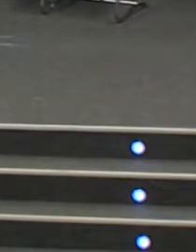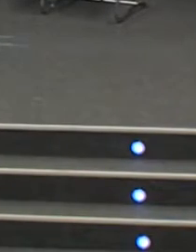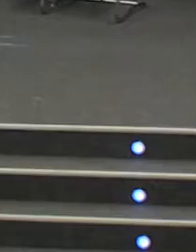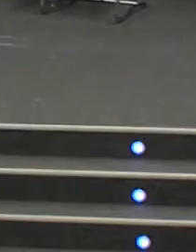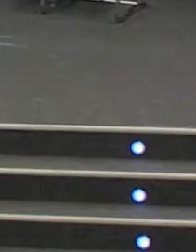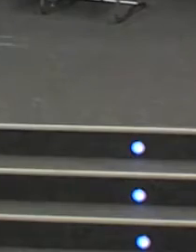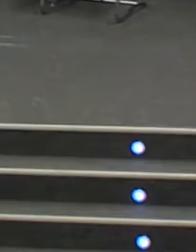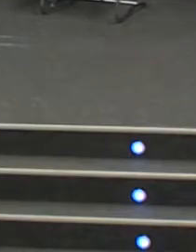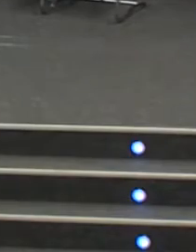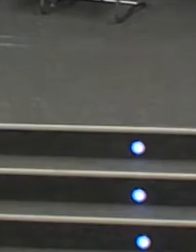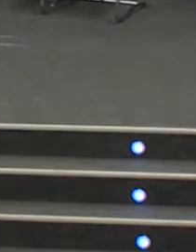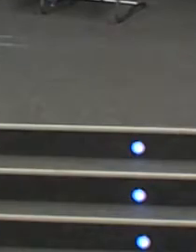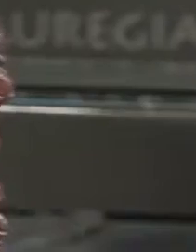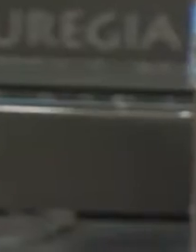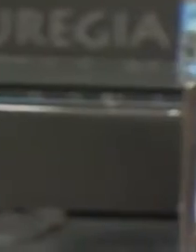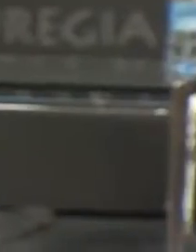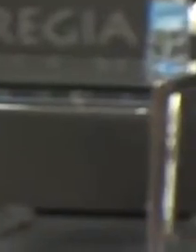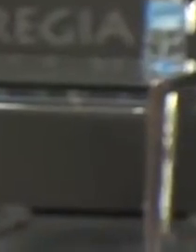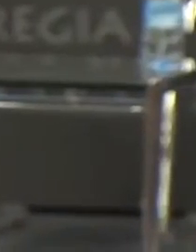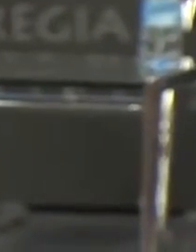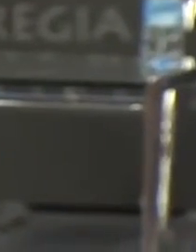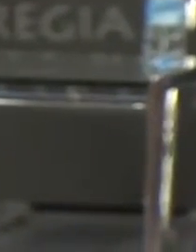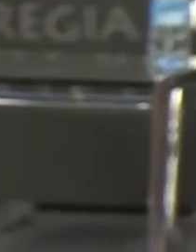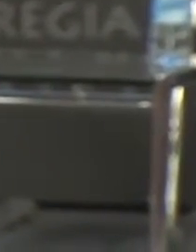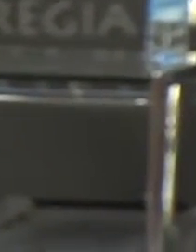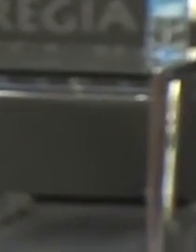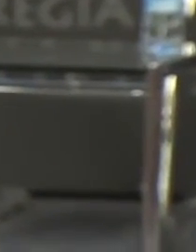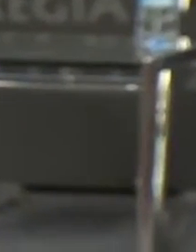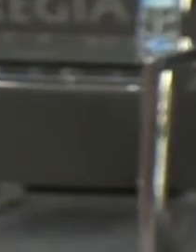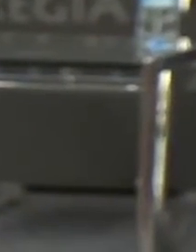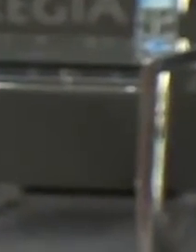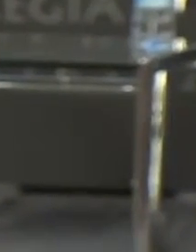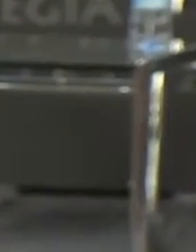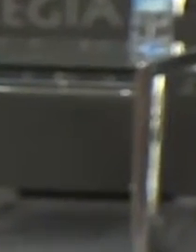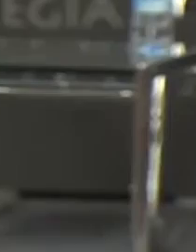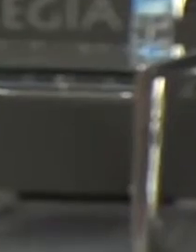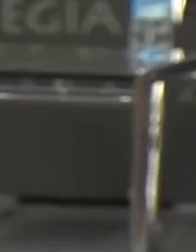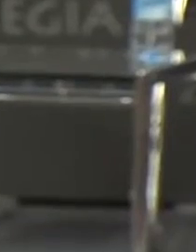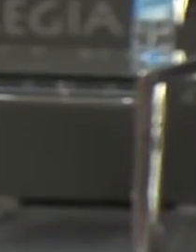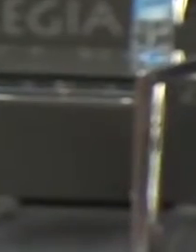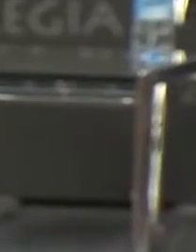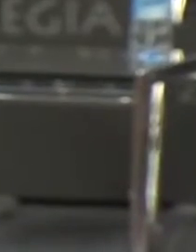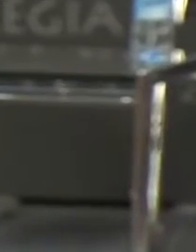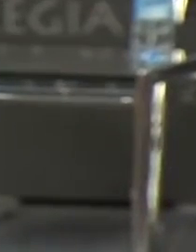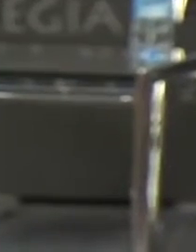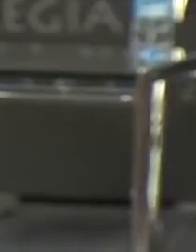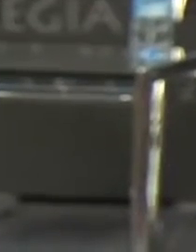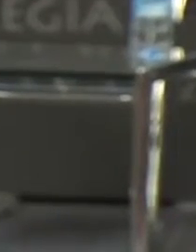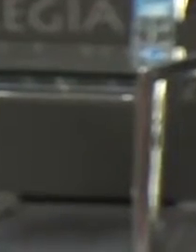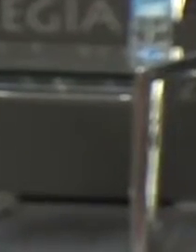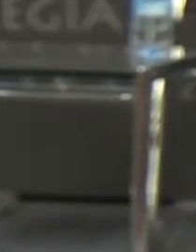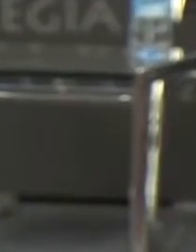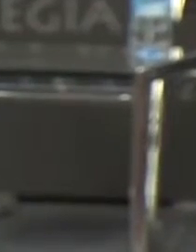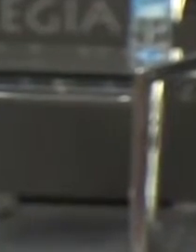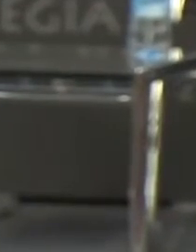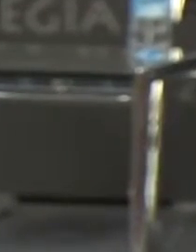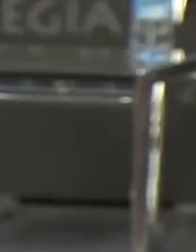dar cierre a las jornadas sobre innovación en participación ciudadana. No os cuento mucho más de cómo va a ser la